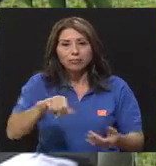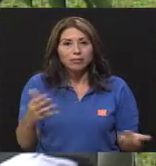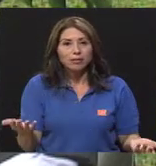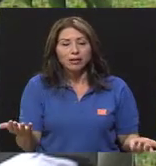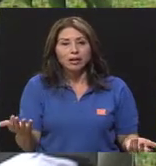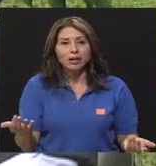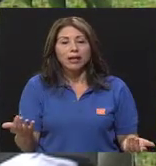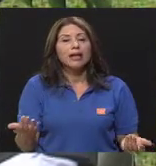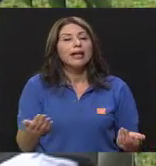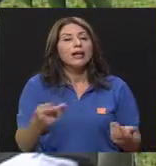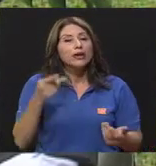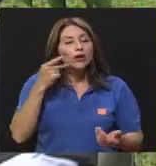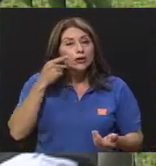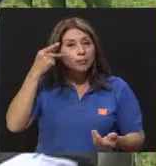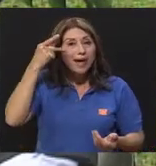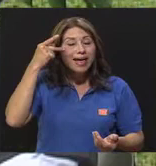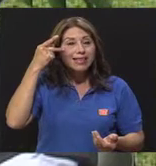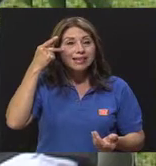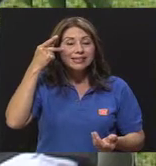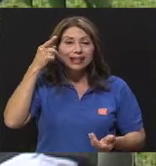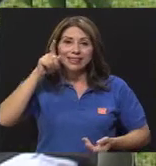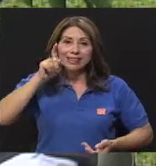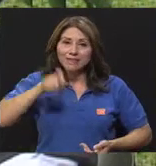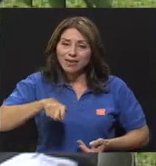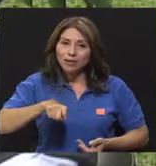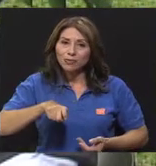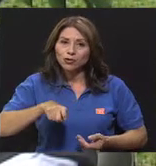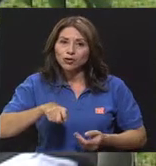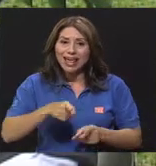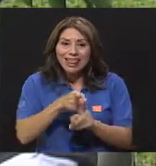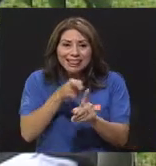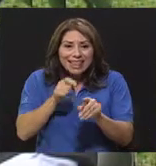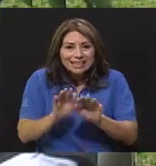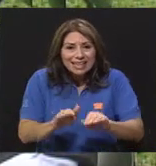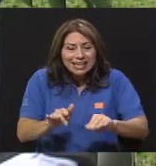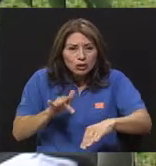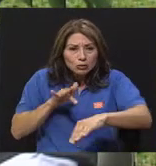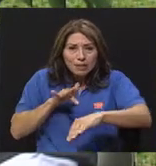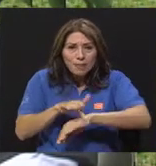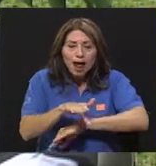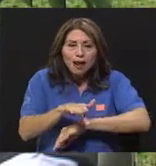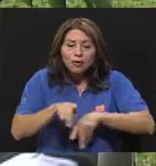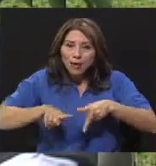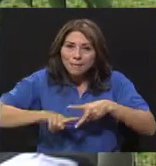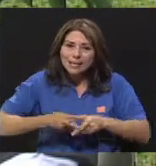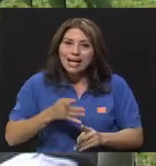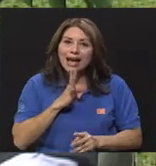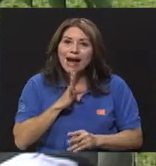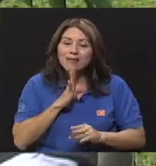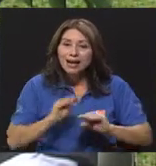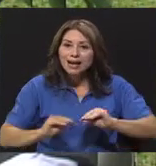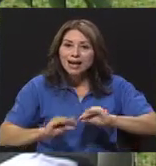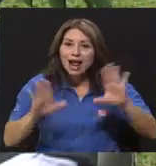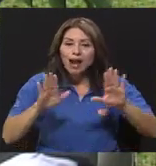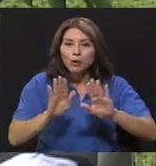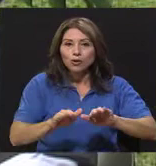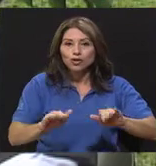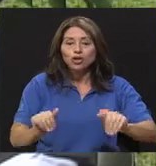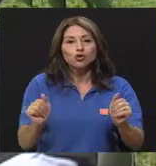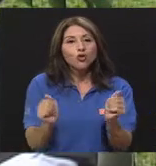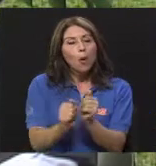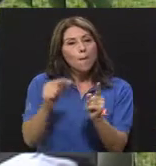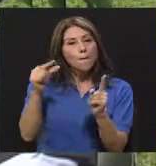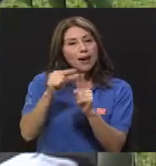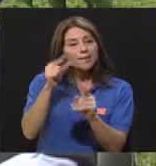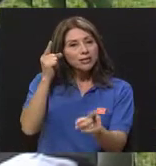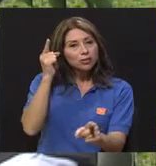Los padres deberíamos, desde edades muy tempranas, empezarles hablar claro a los niños con los términos adecuados y